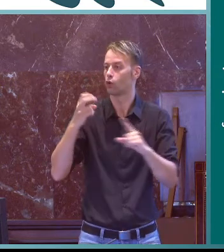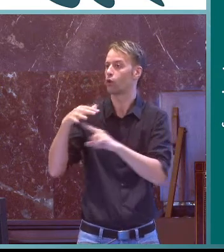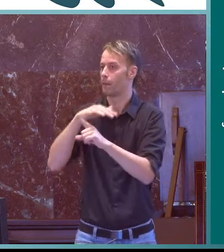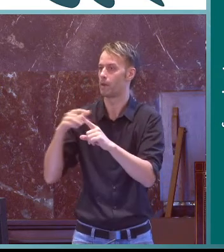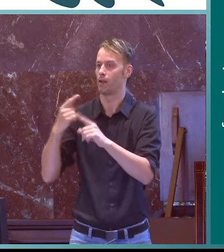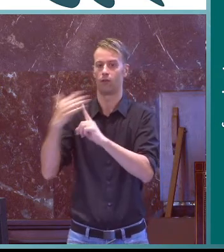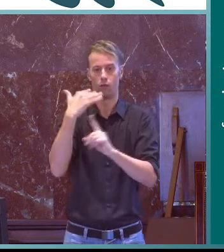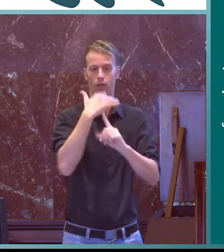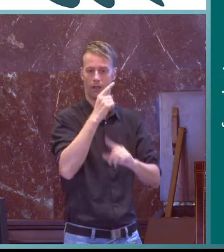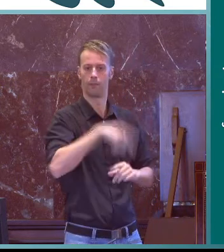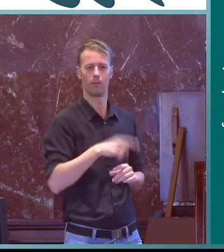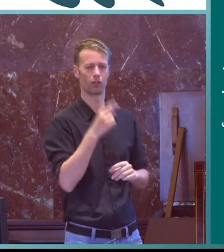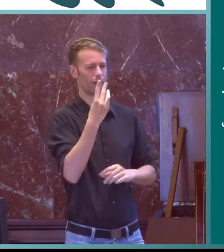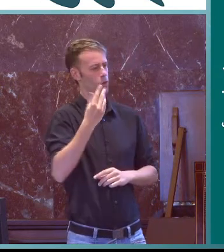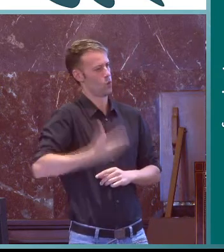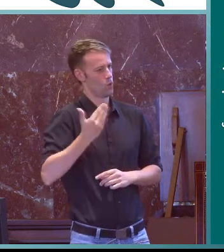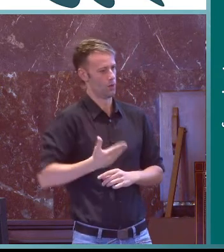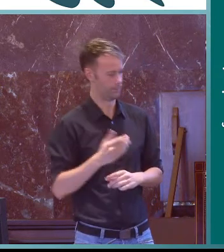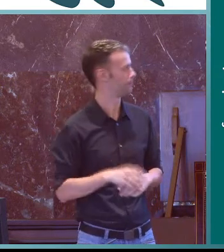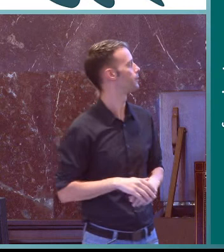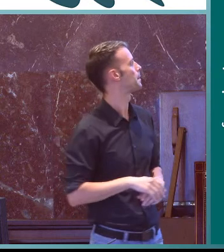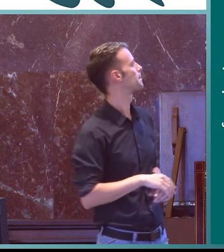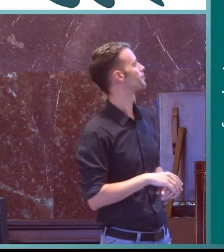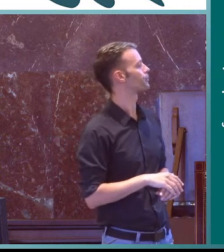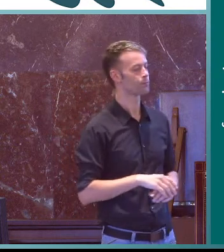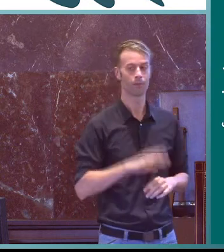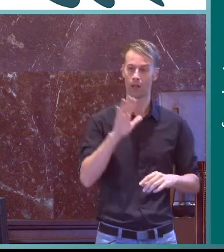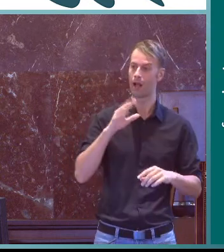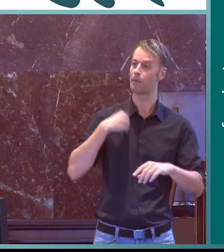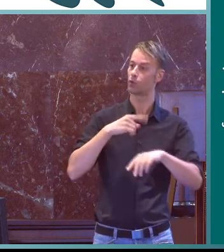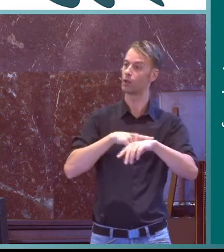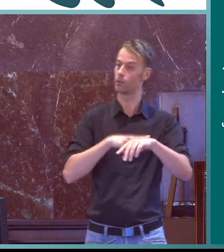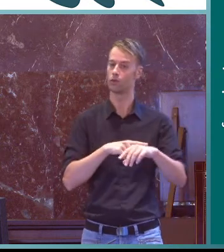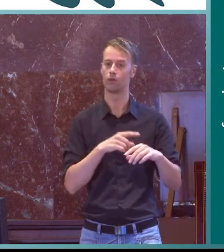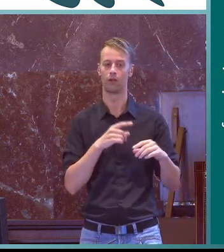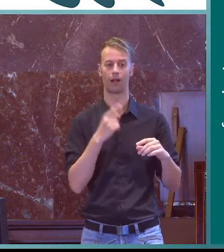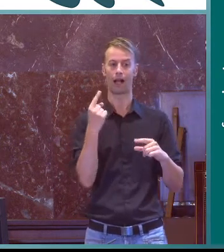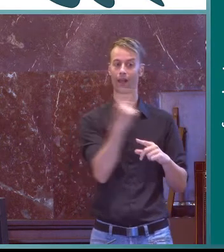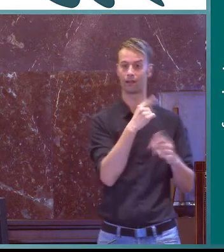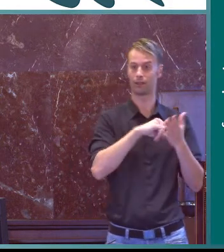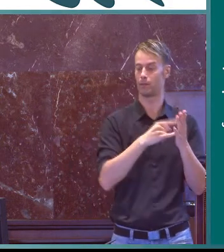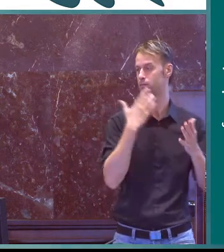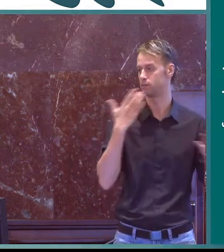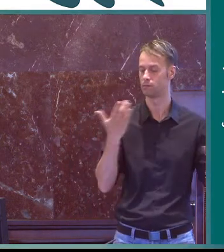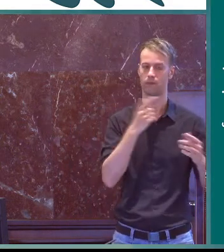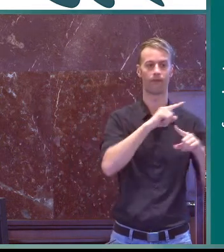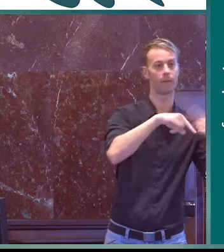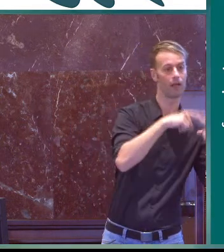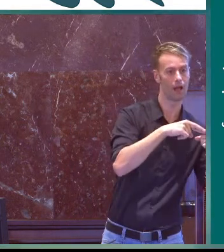persona pero también hay otros ambientes que influyen pero esos tres realmente son los más importantes porque son los más cercanos.